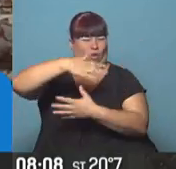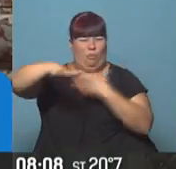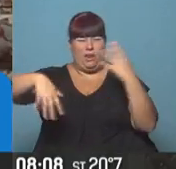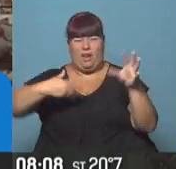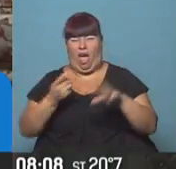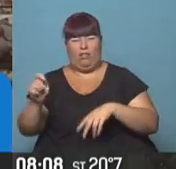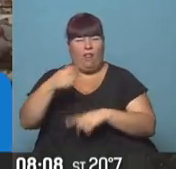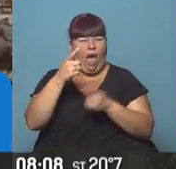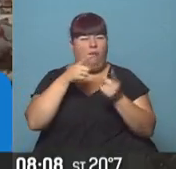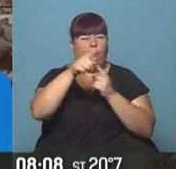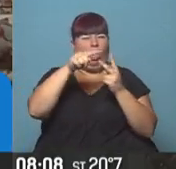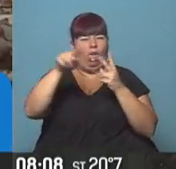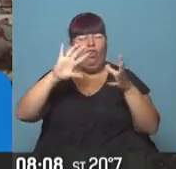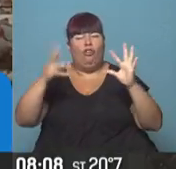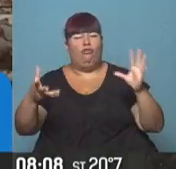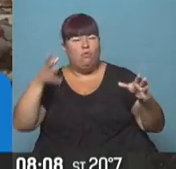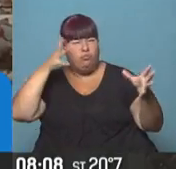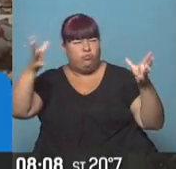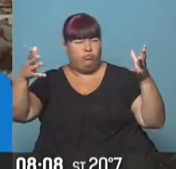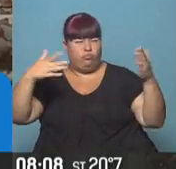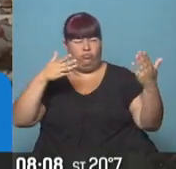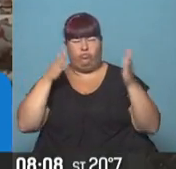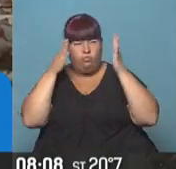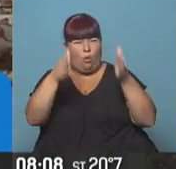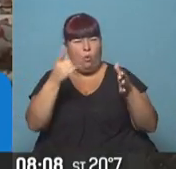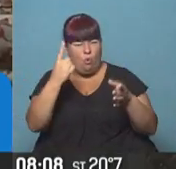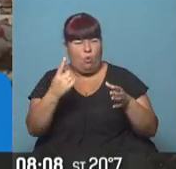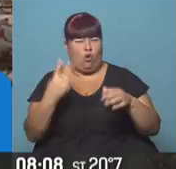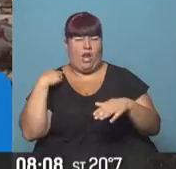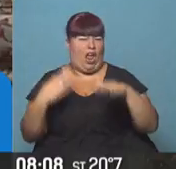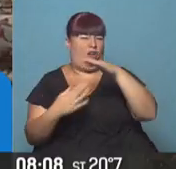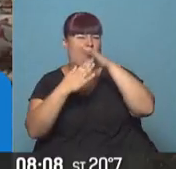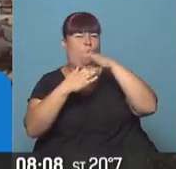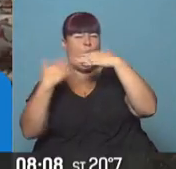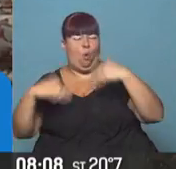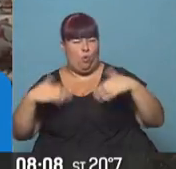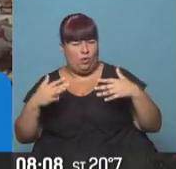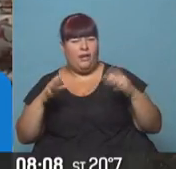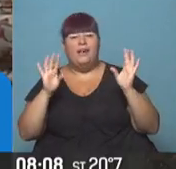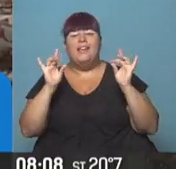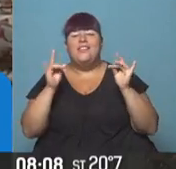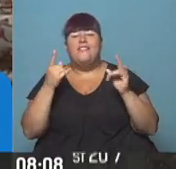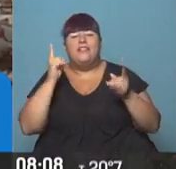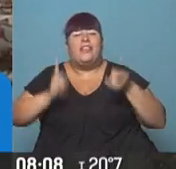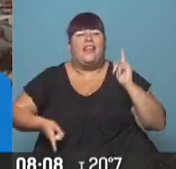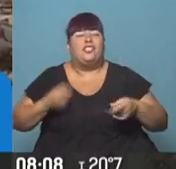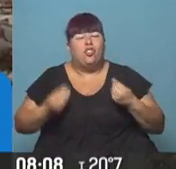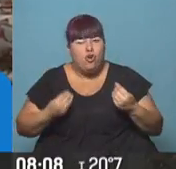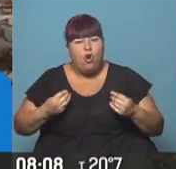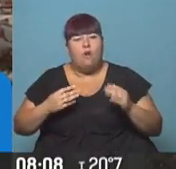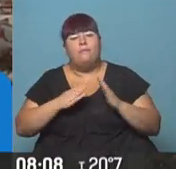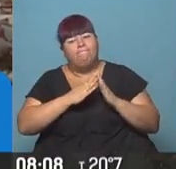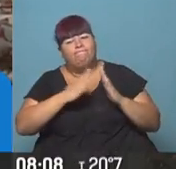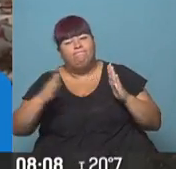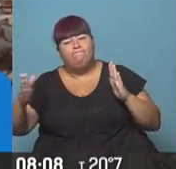burocrática. Una estructura demasiado vertical, jerárquica. Era difícil tomar decisiones y llevaba mucho